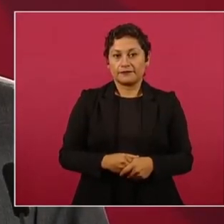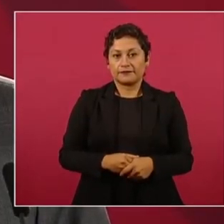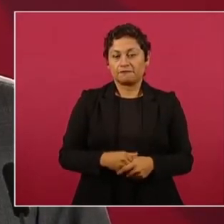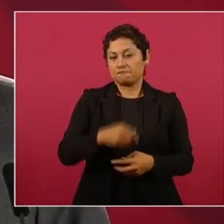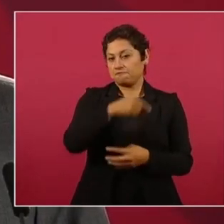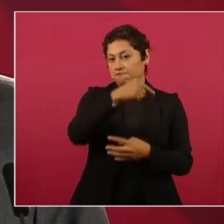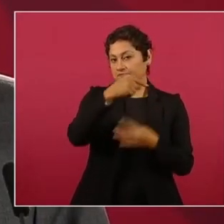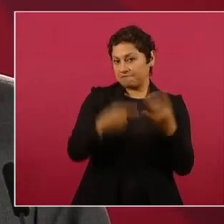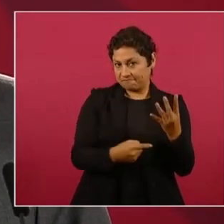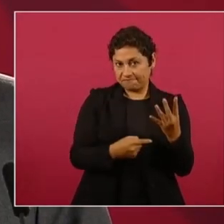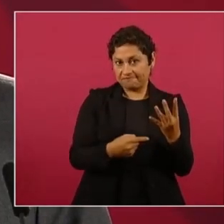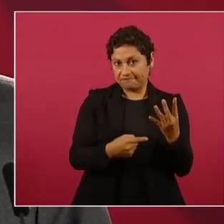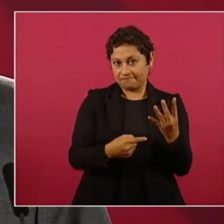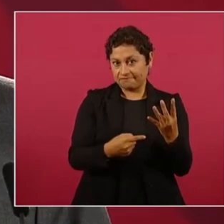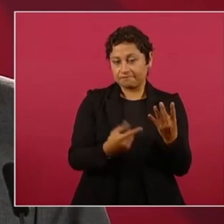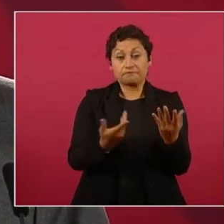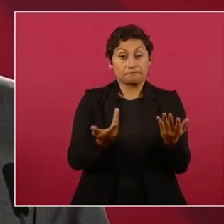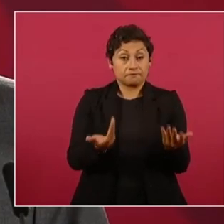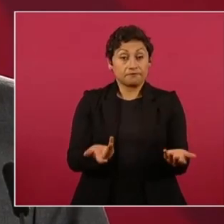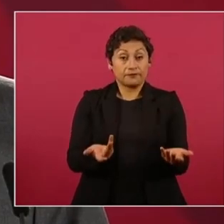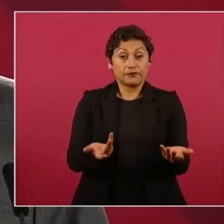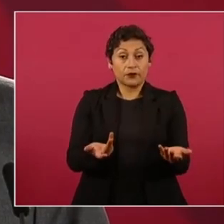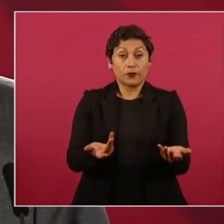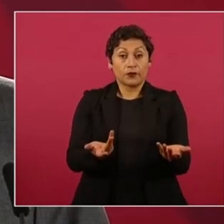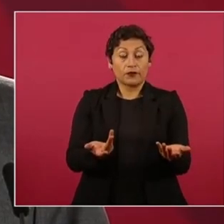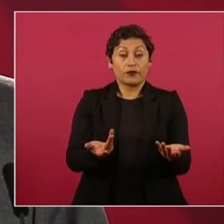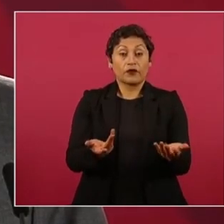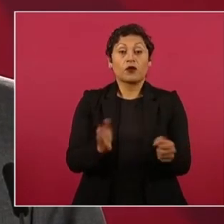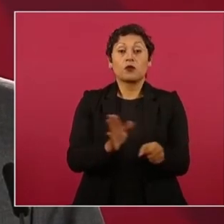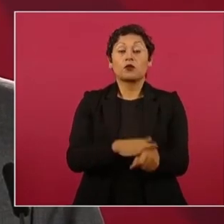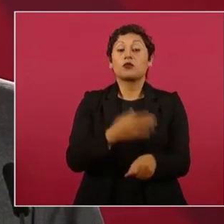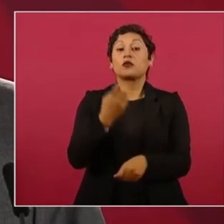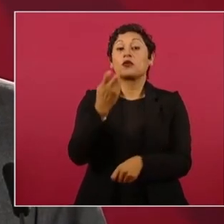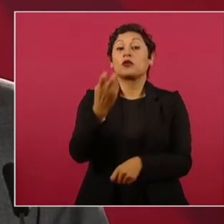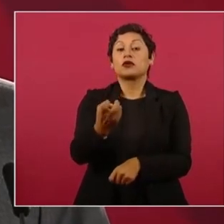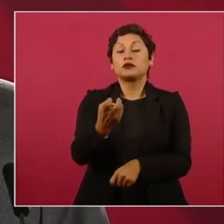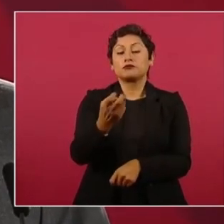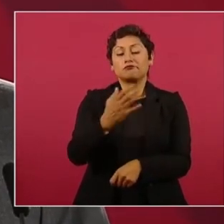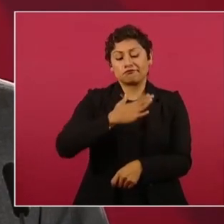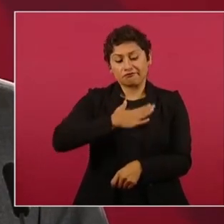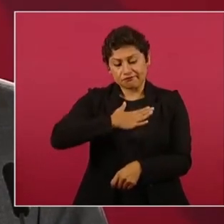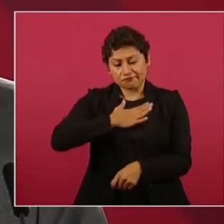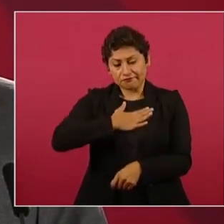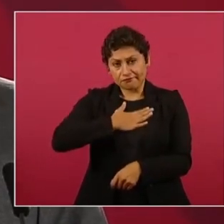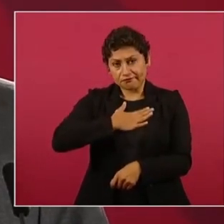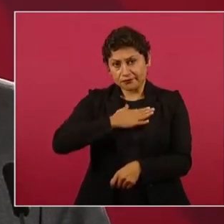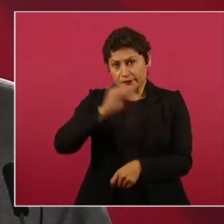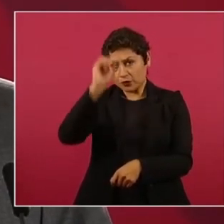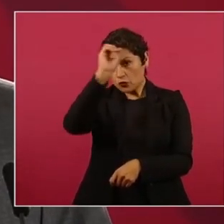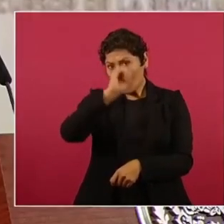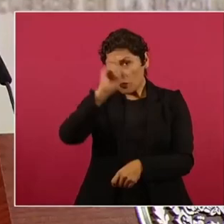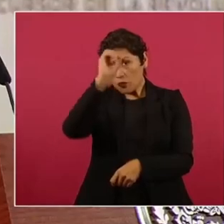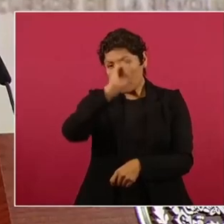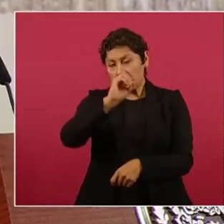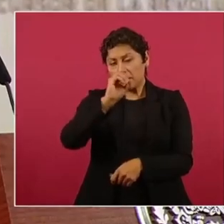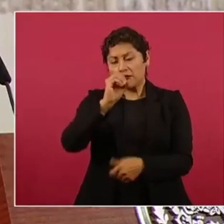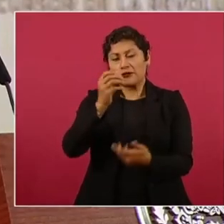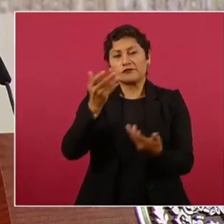Bueno, entonces yo creo que en el caso de